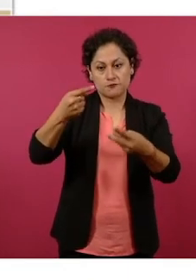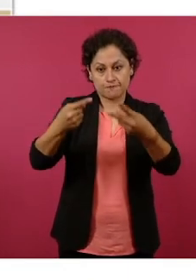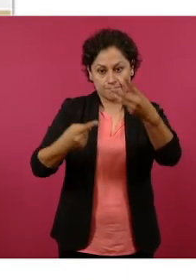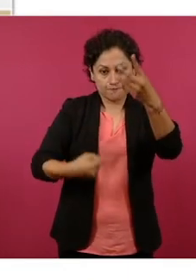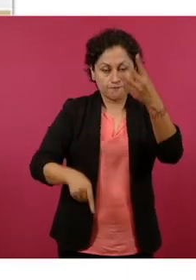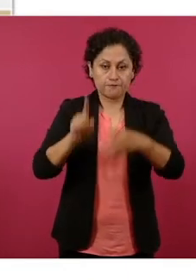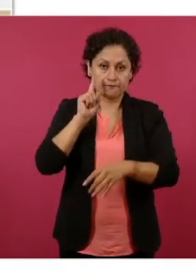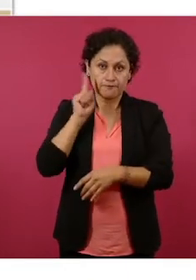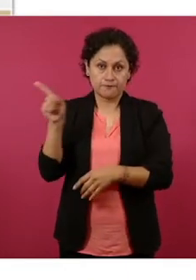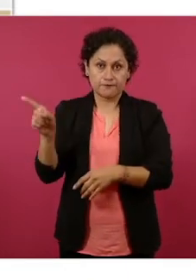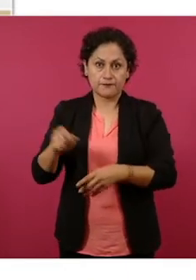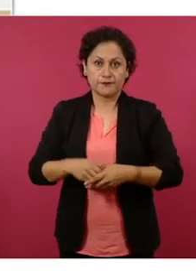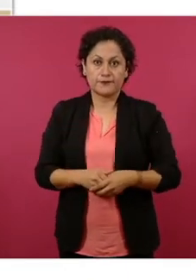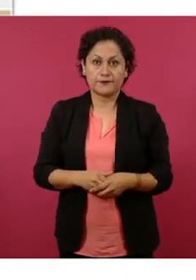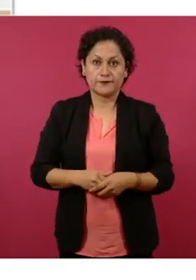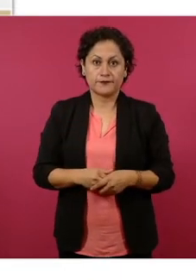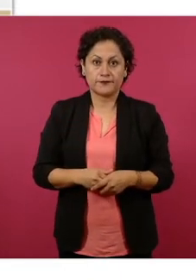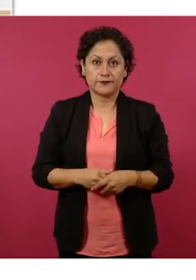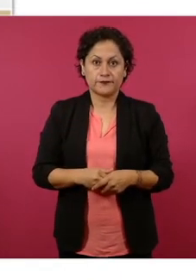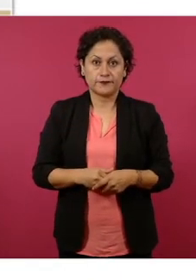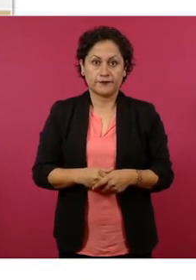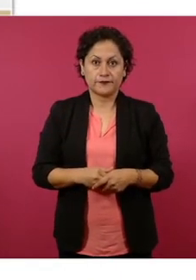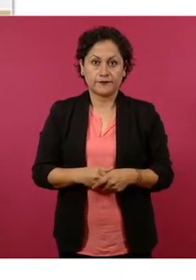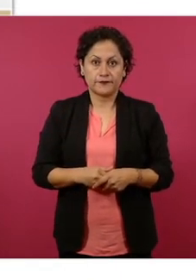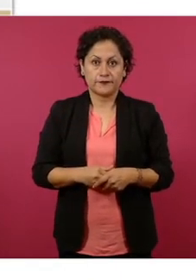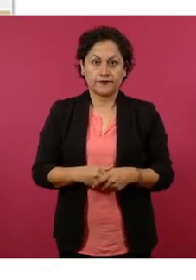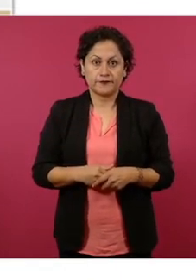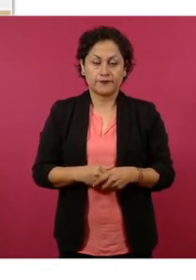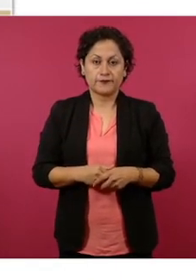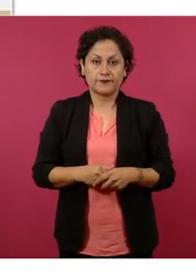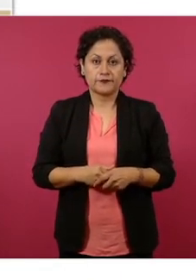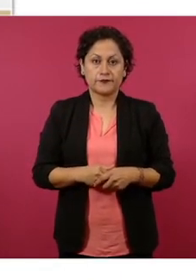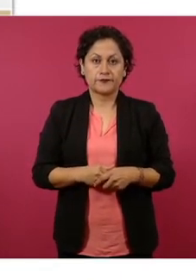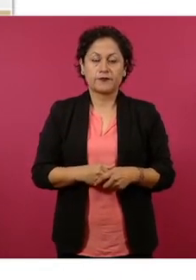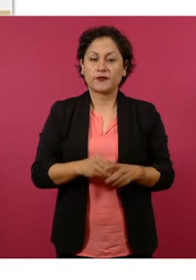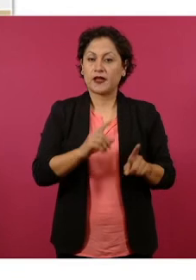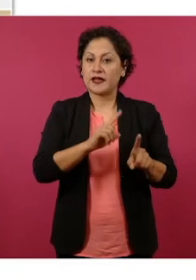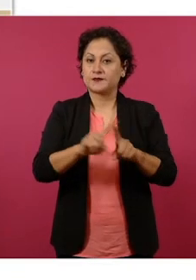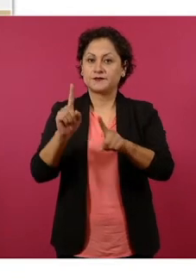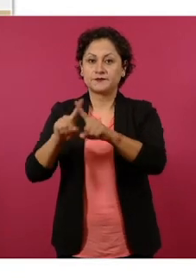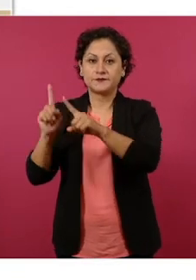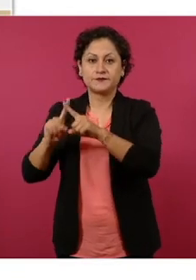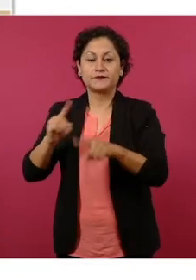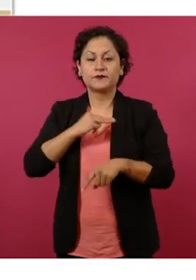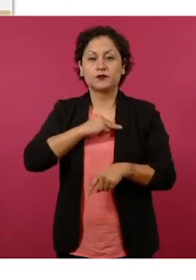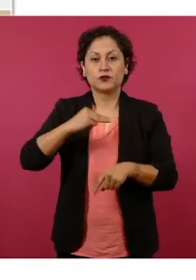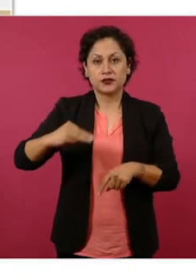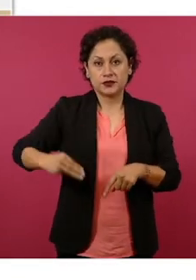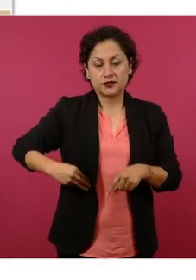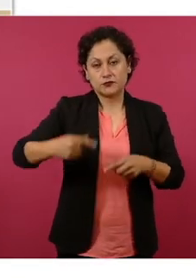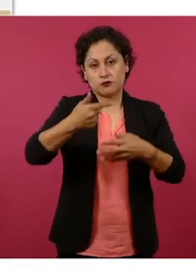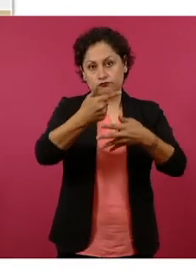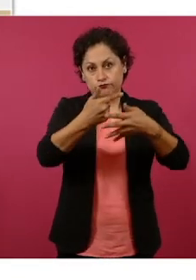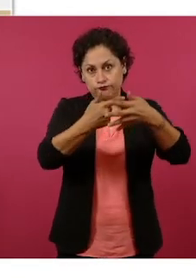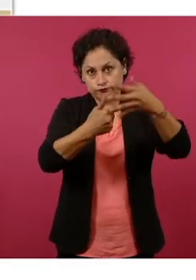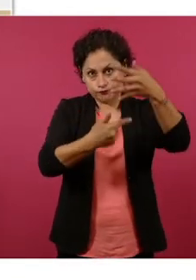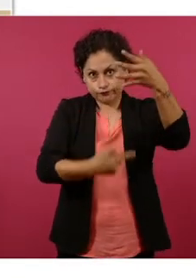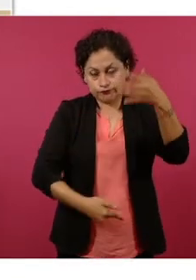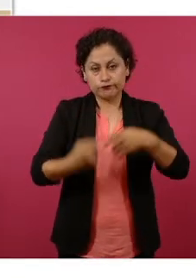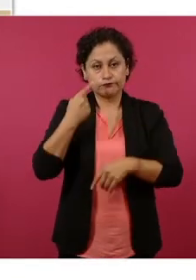Villagrán, San Nicolás, San Carlos, Cruillas, Tula, Jaumave,